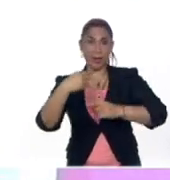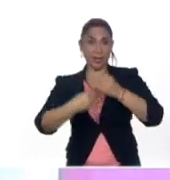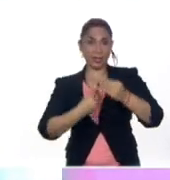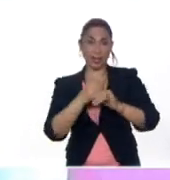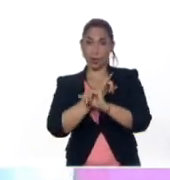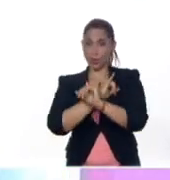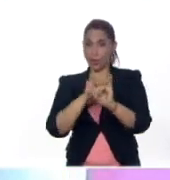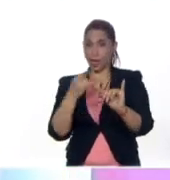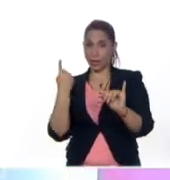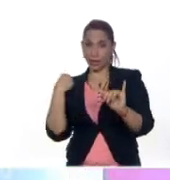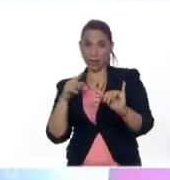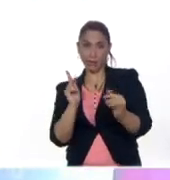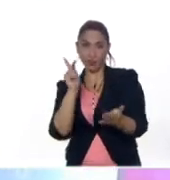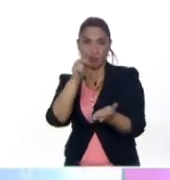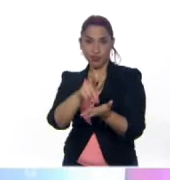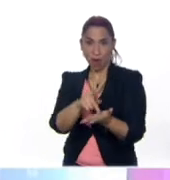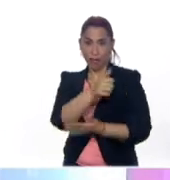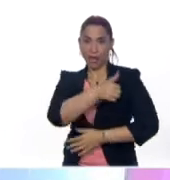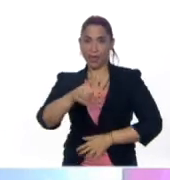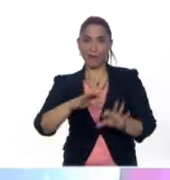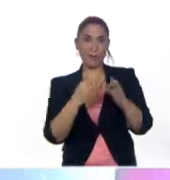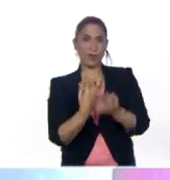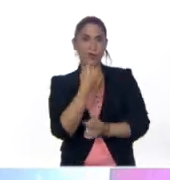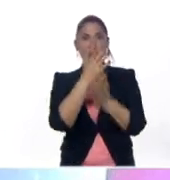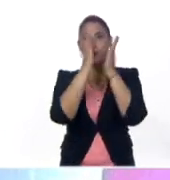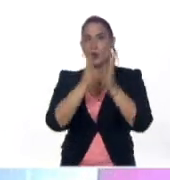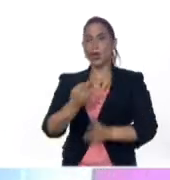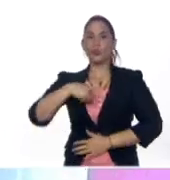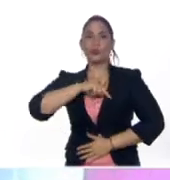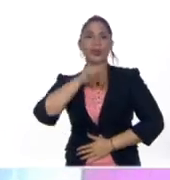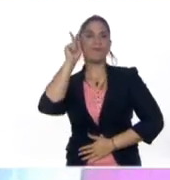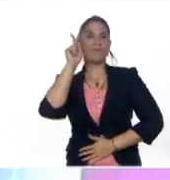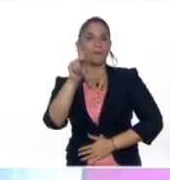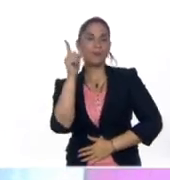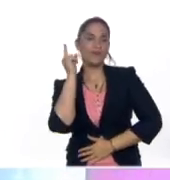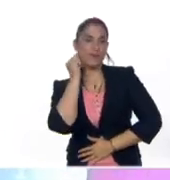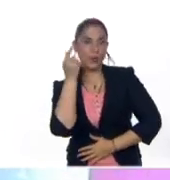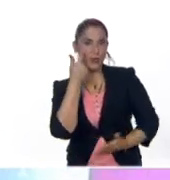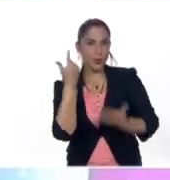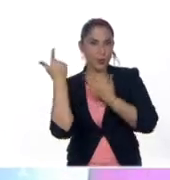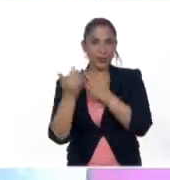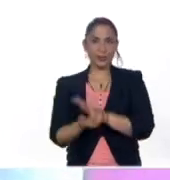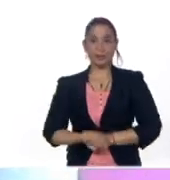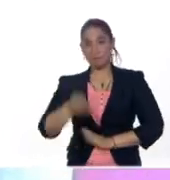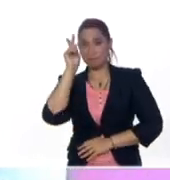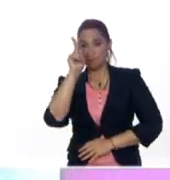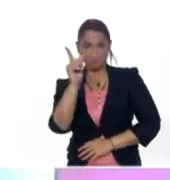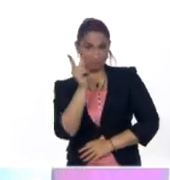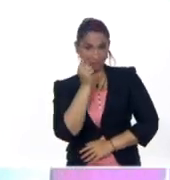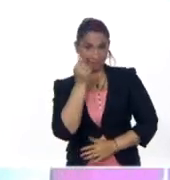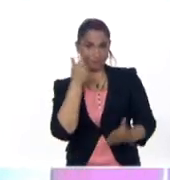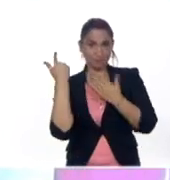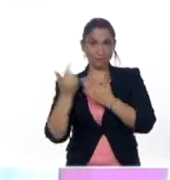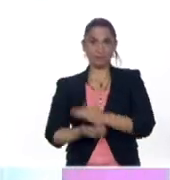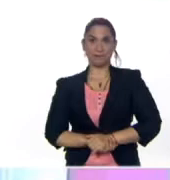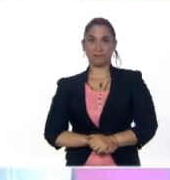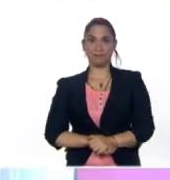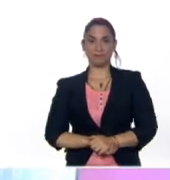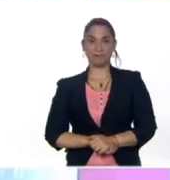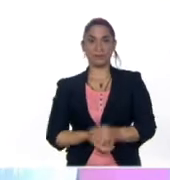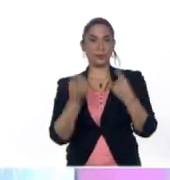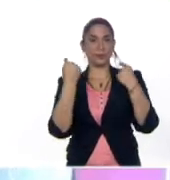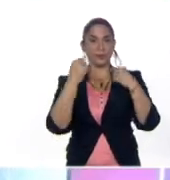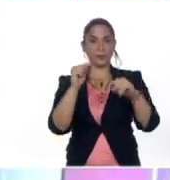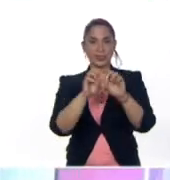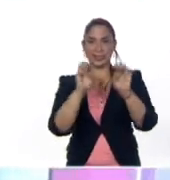ya contamos en el C principal de cada familia en la escuela Con nuestra profesora Yelixa Borges Y el profesor Edinson Vázquez En el